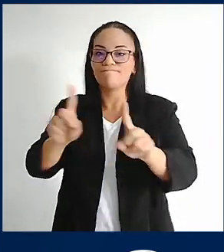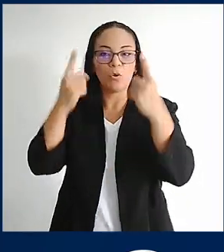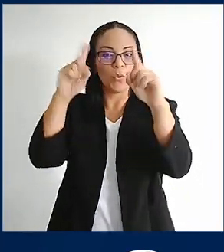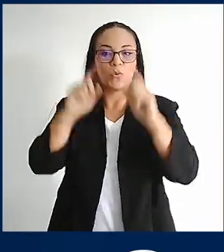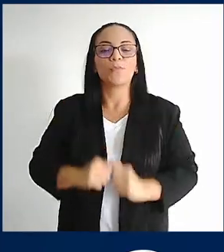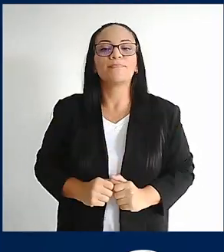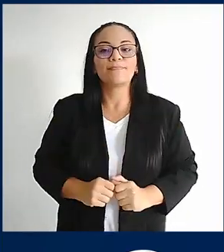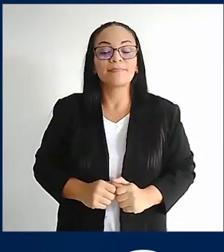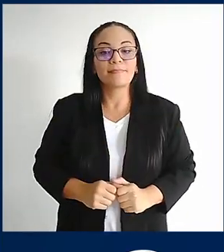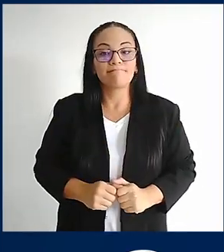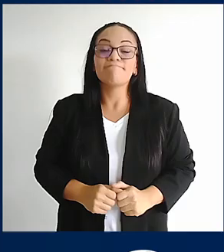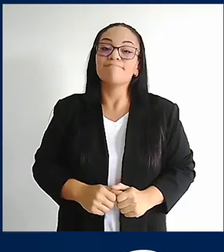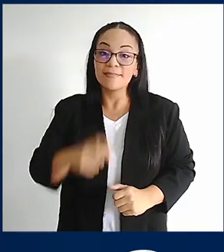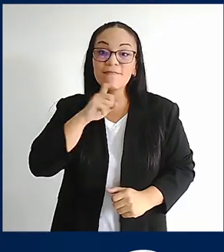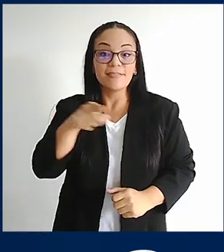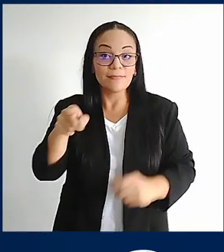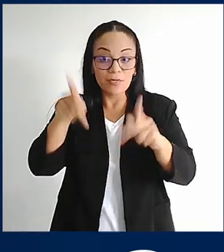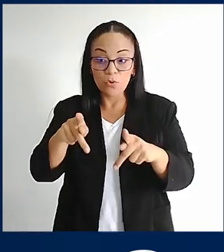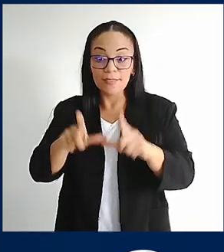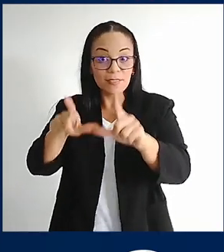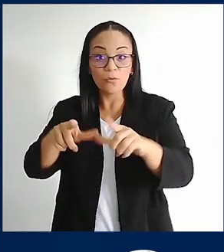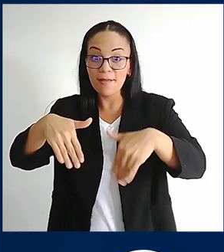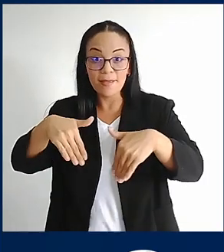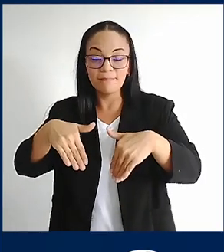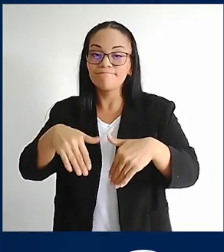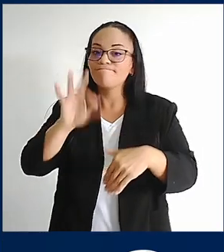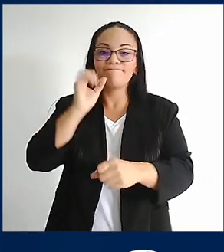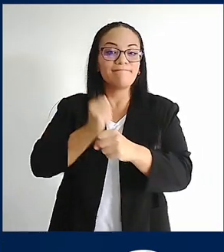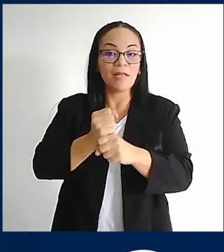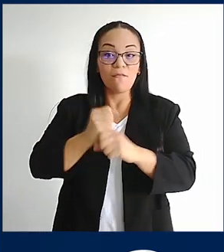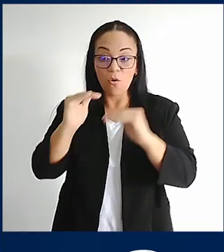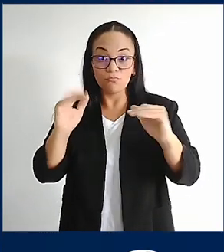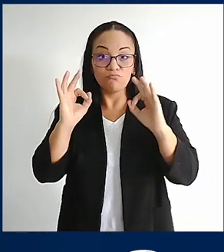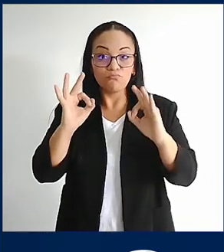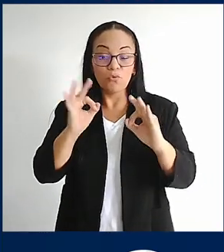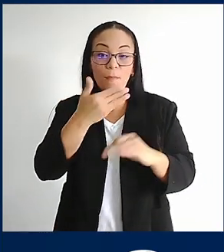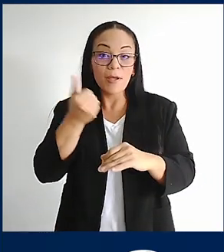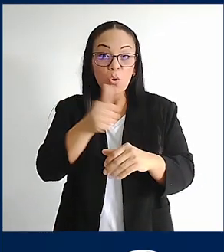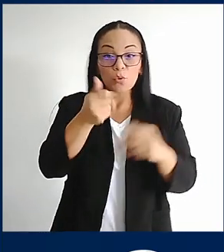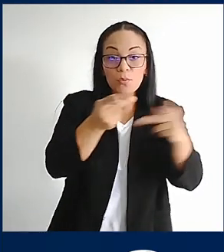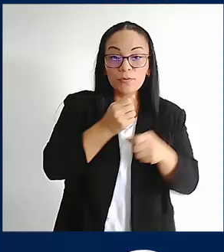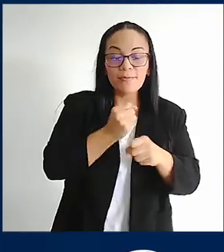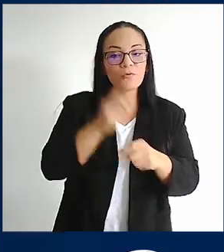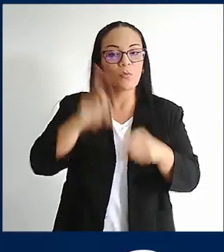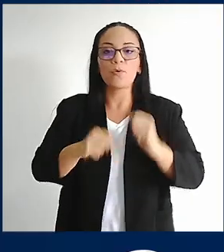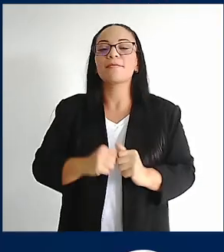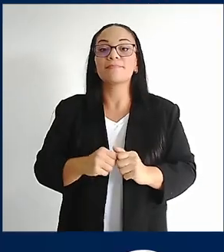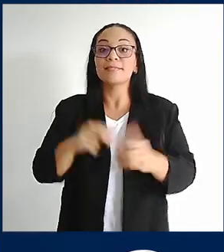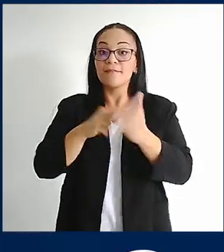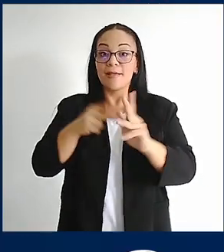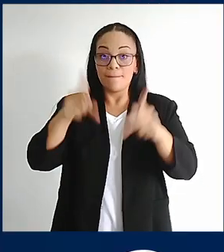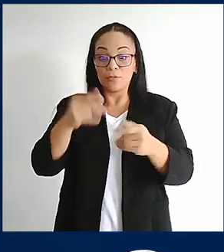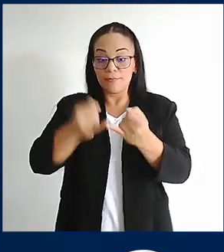eso tienen problemas para conseguir un trabajo estable o para aspirar a mejores empleos. Son las personas que terminaron